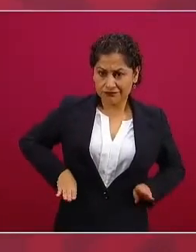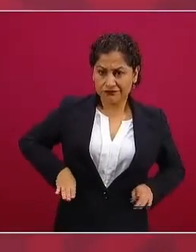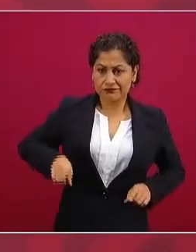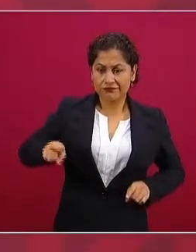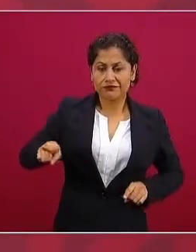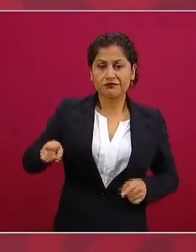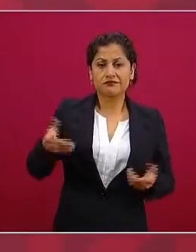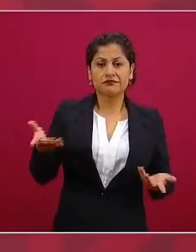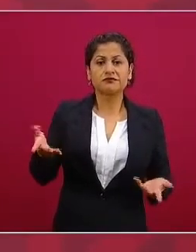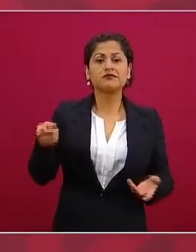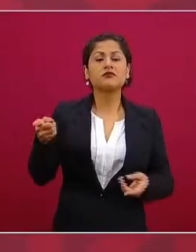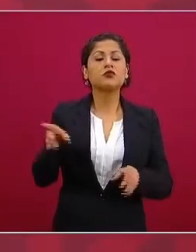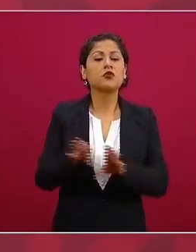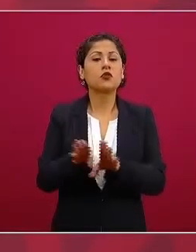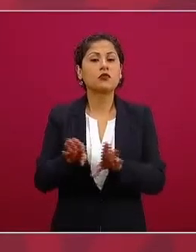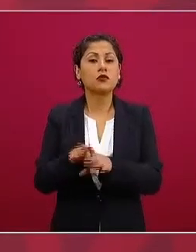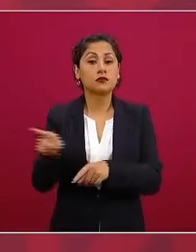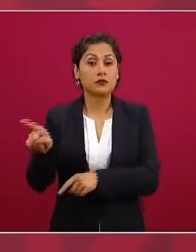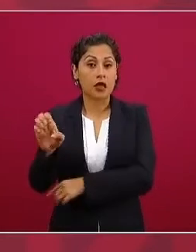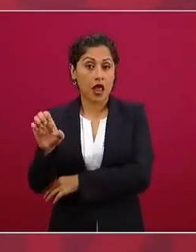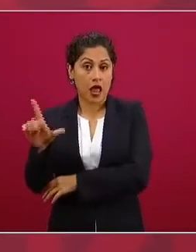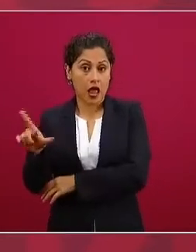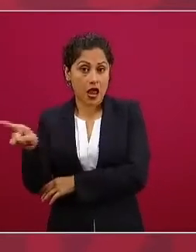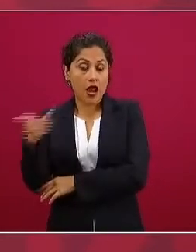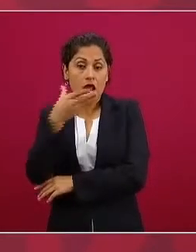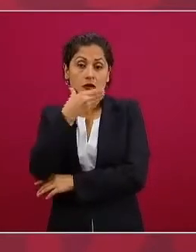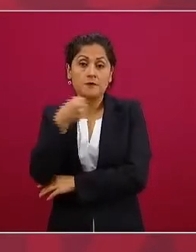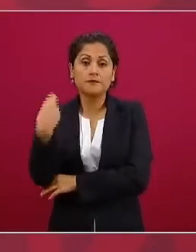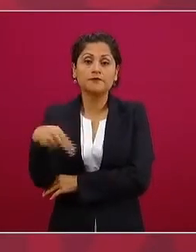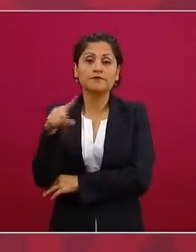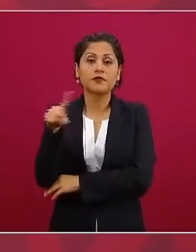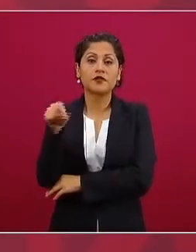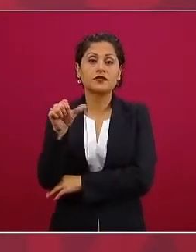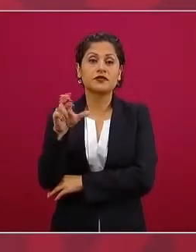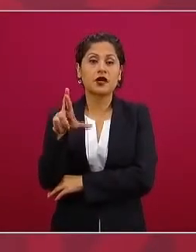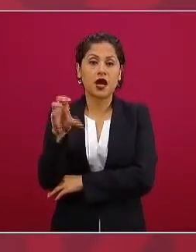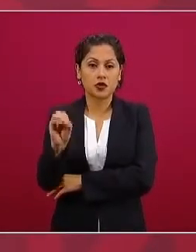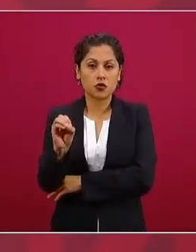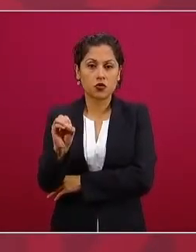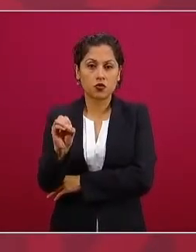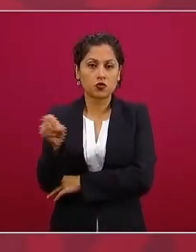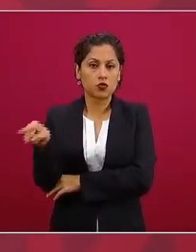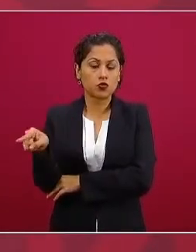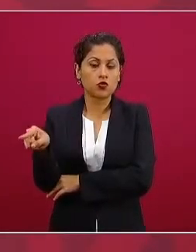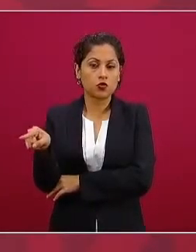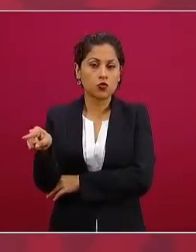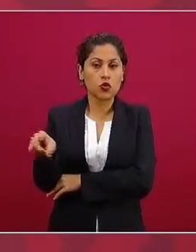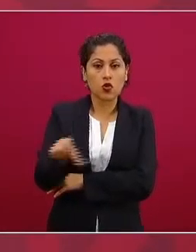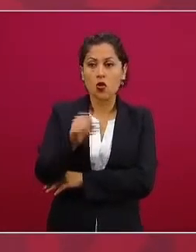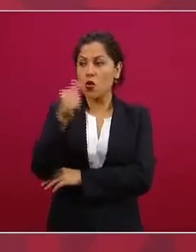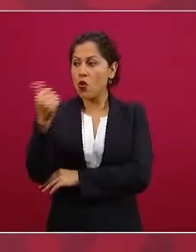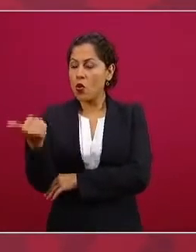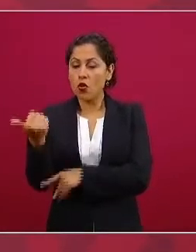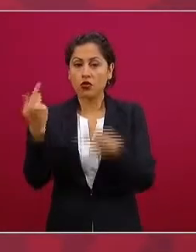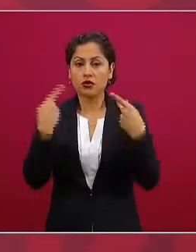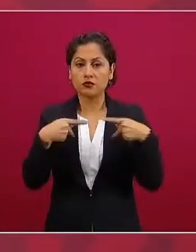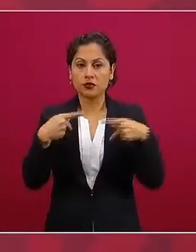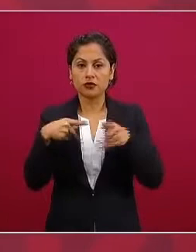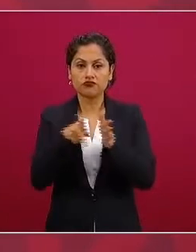Francisco Zarco y no sólo él los periodistas